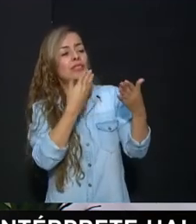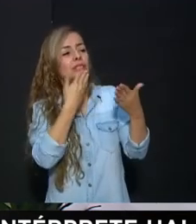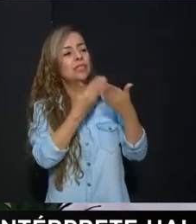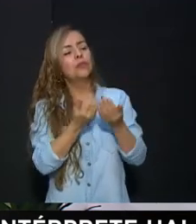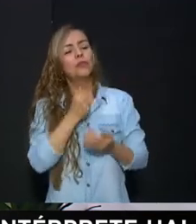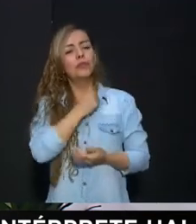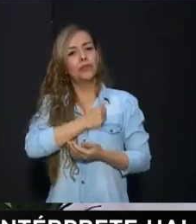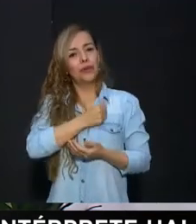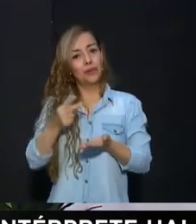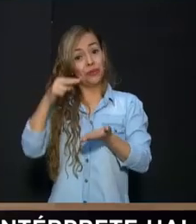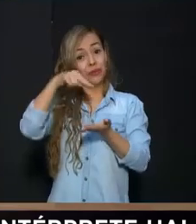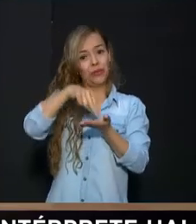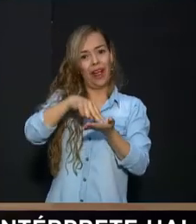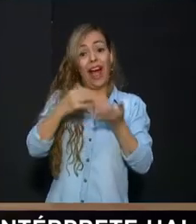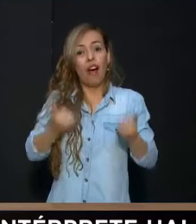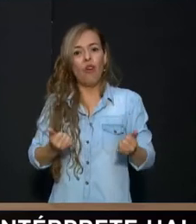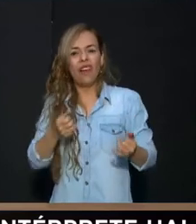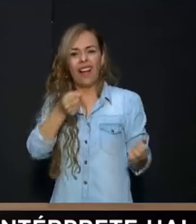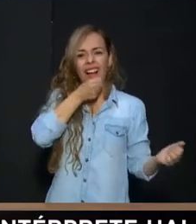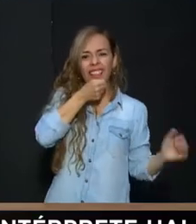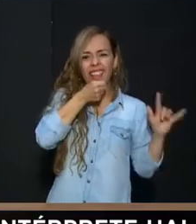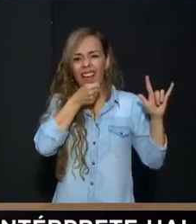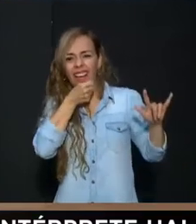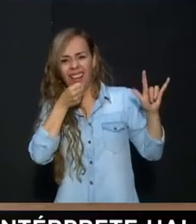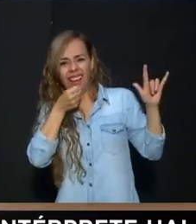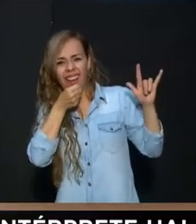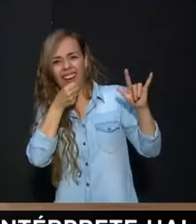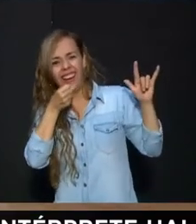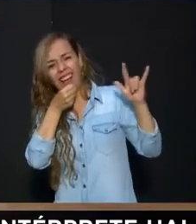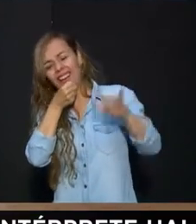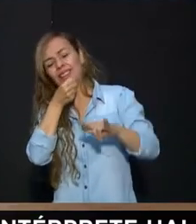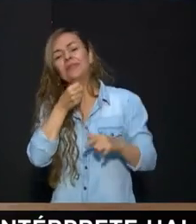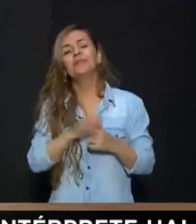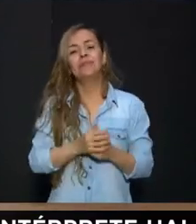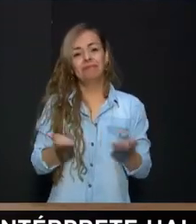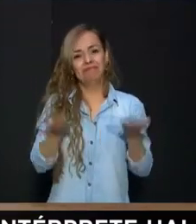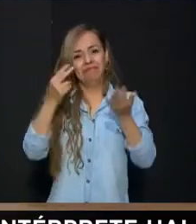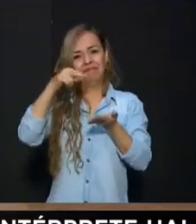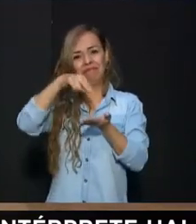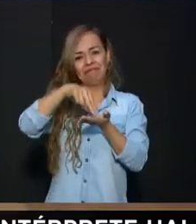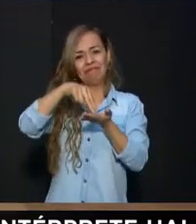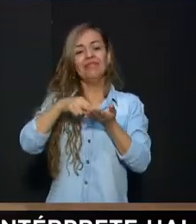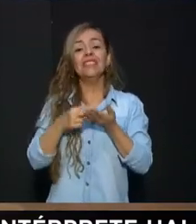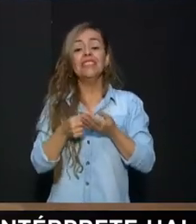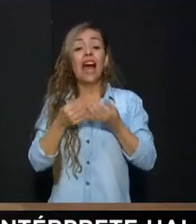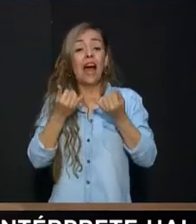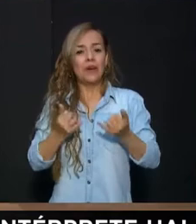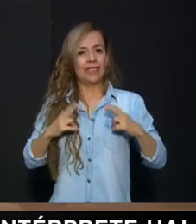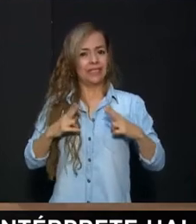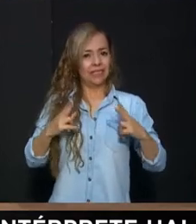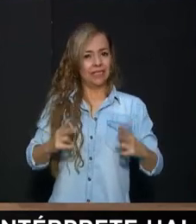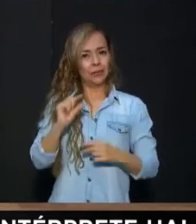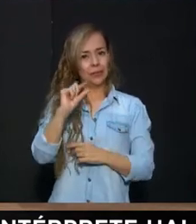Para terminar este bloque Con Rapsito Acompañado de David Y nos vamos a los mensajes Institucionales Y ya regresamos Porque acá siempre Terminamos Muy